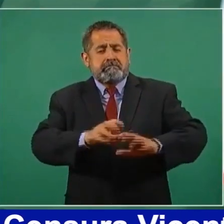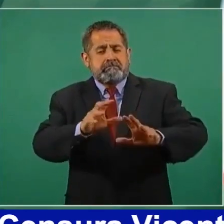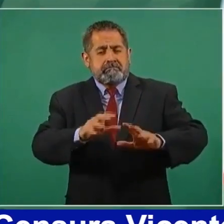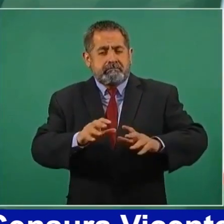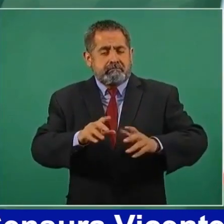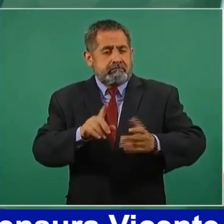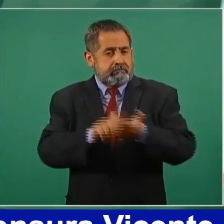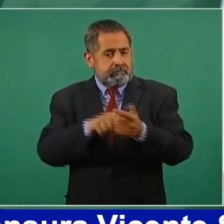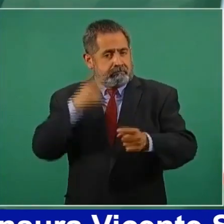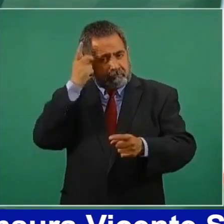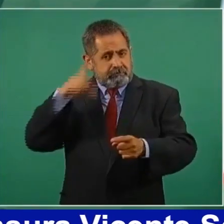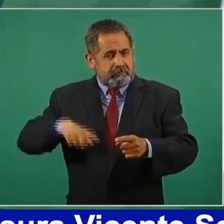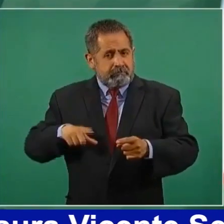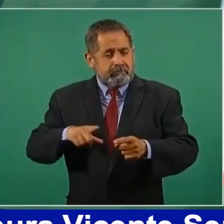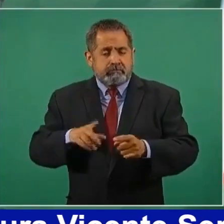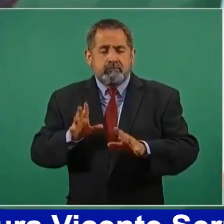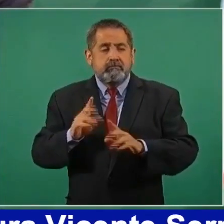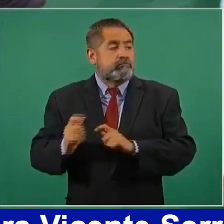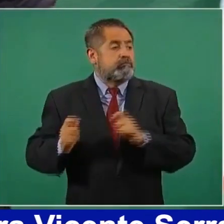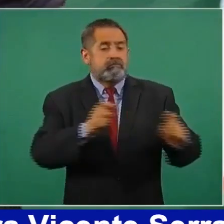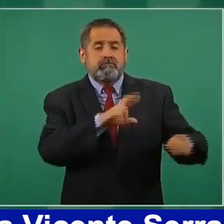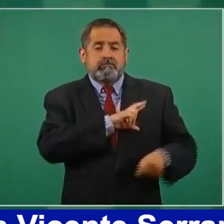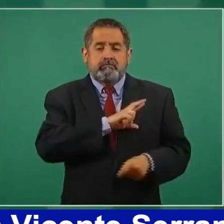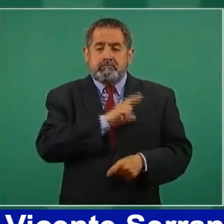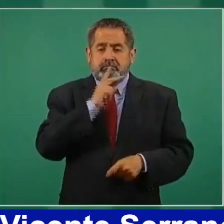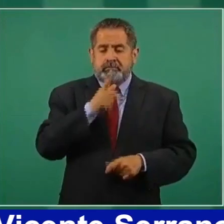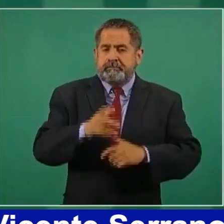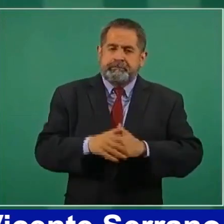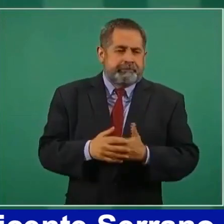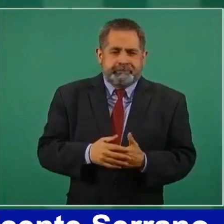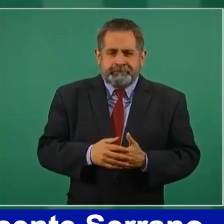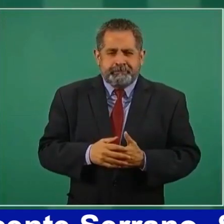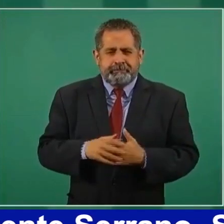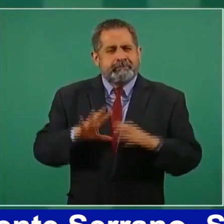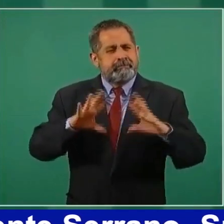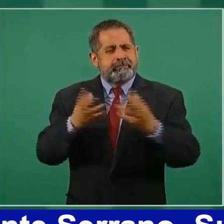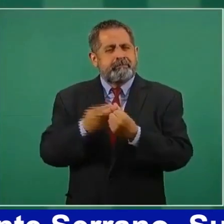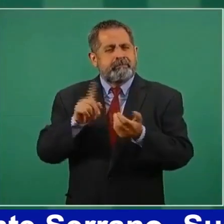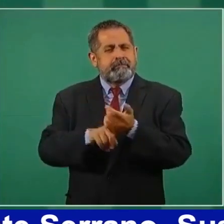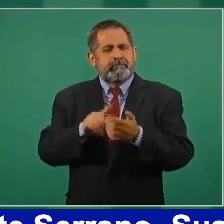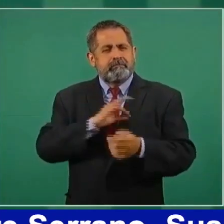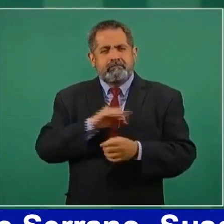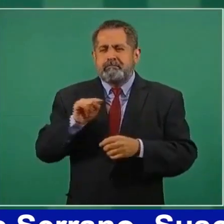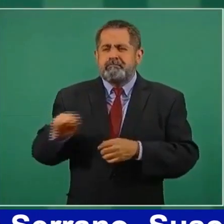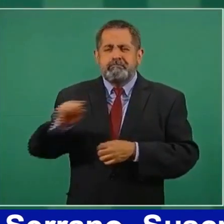recorren el país y